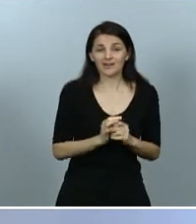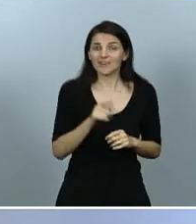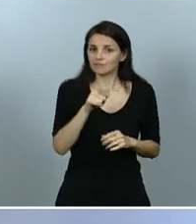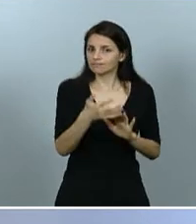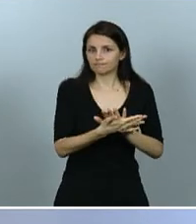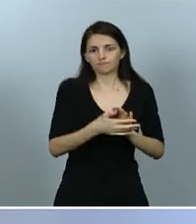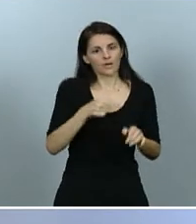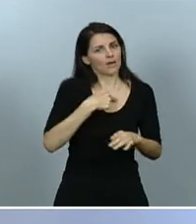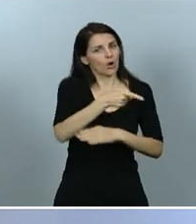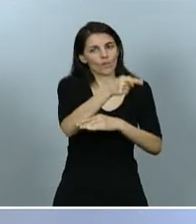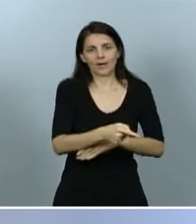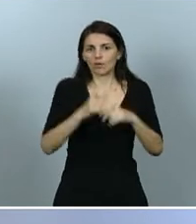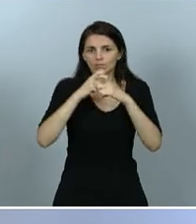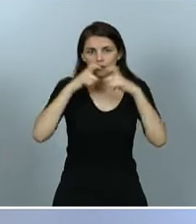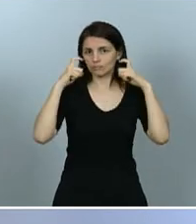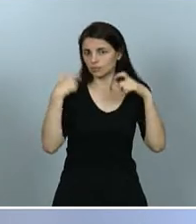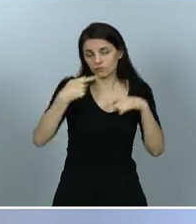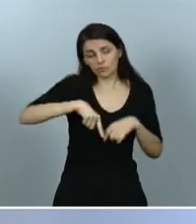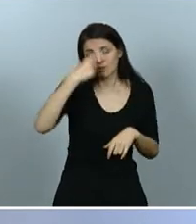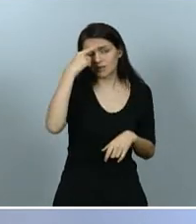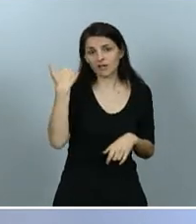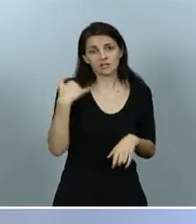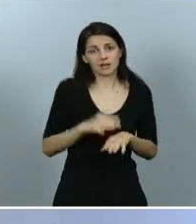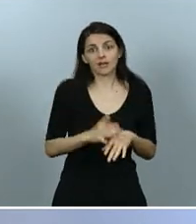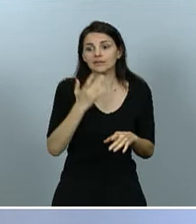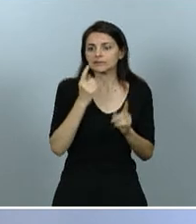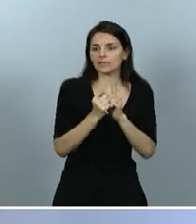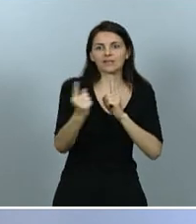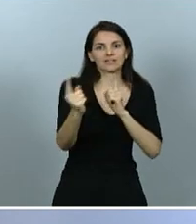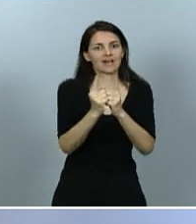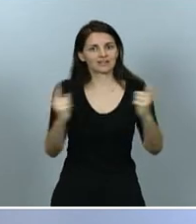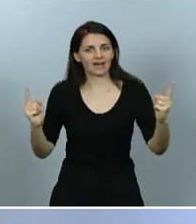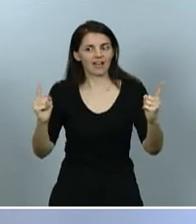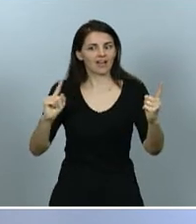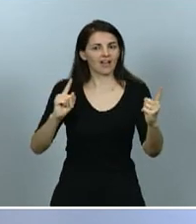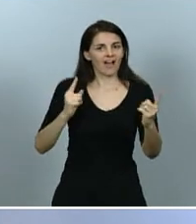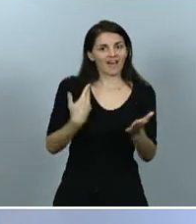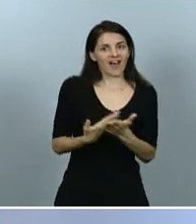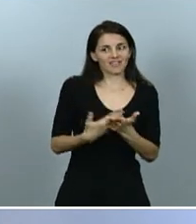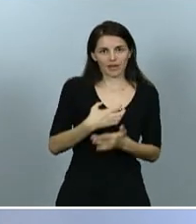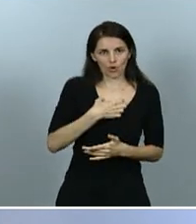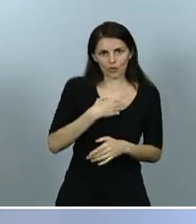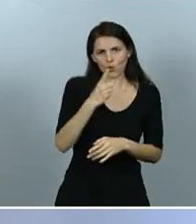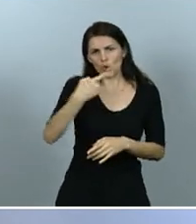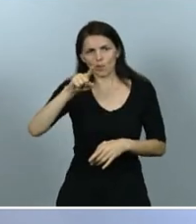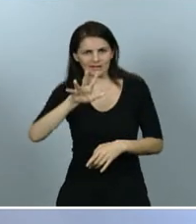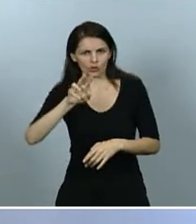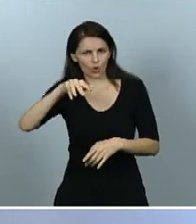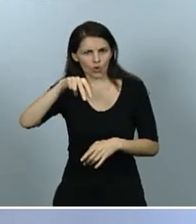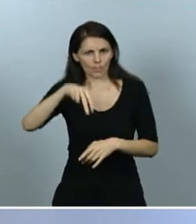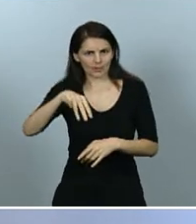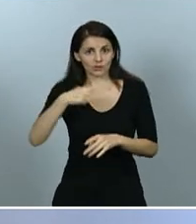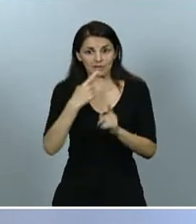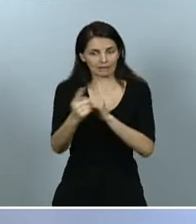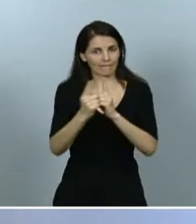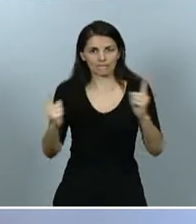de los términos que ustedes ya conocen, siempre que no se puede mantener una distancia de 1,5 metros, se contemplan